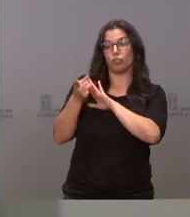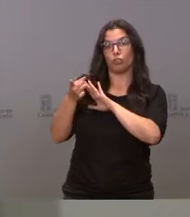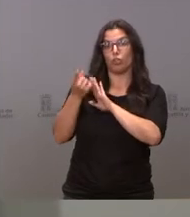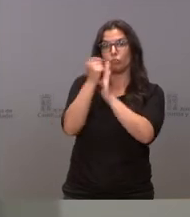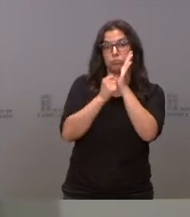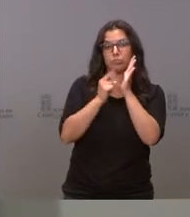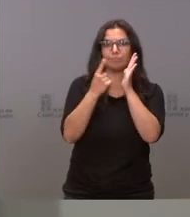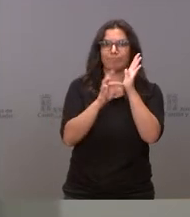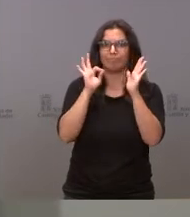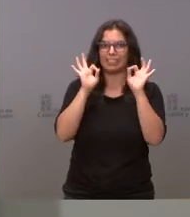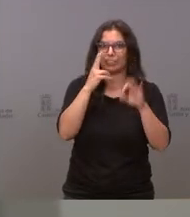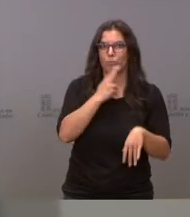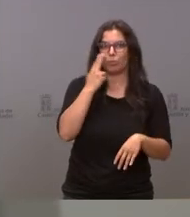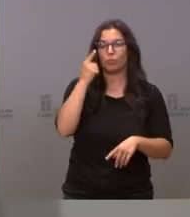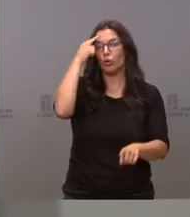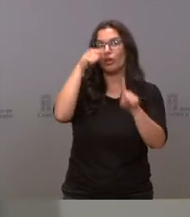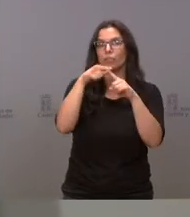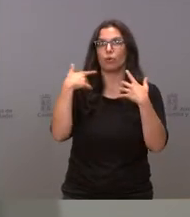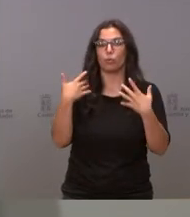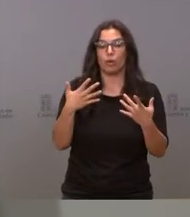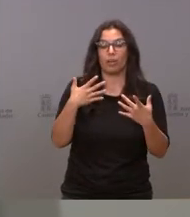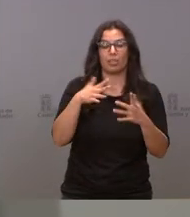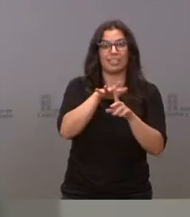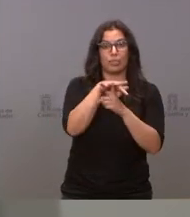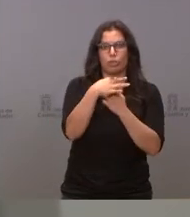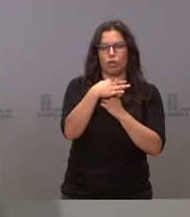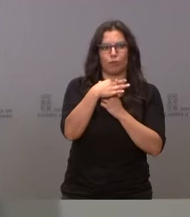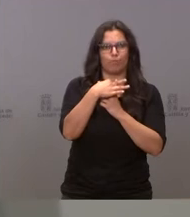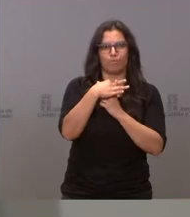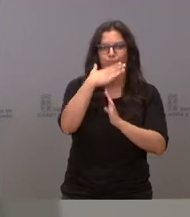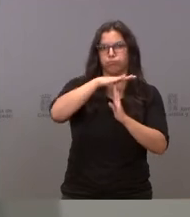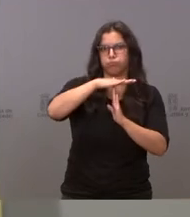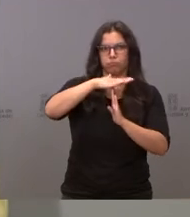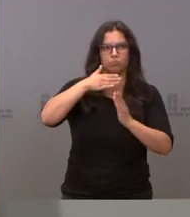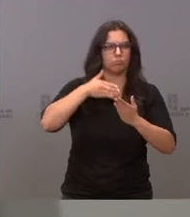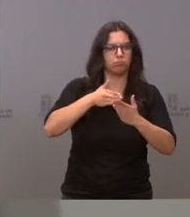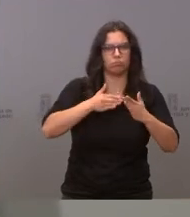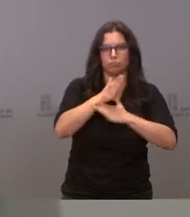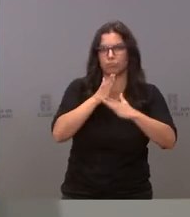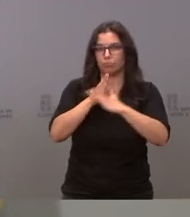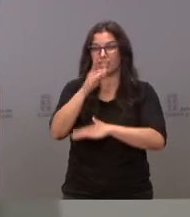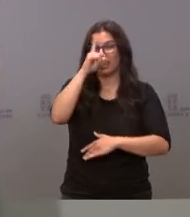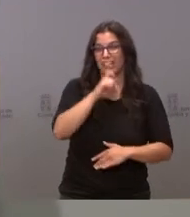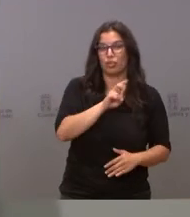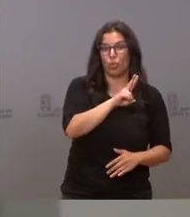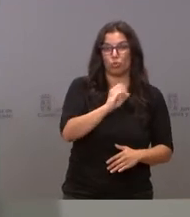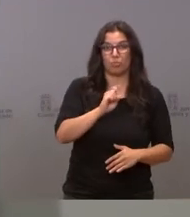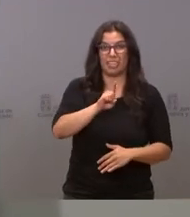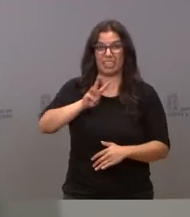desbloquear una situación que lleva desde el año 2013